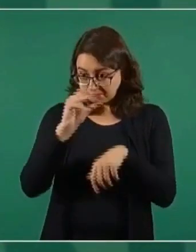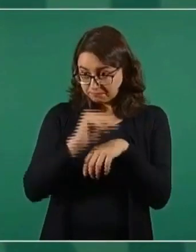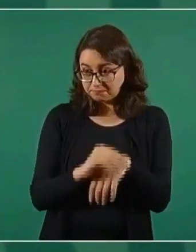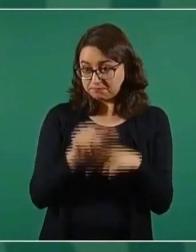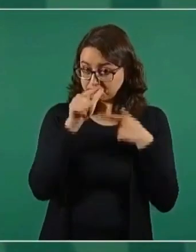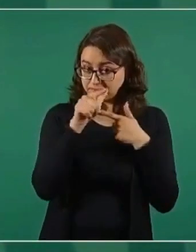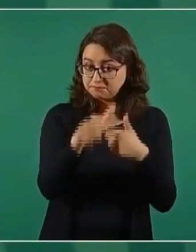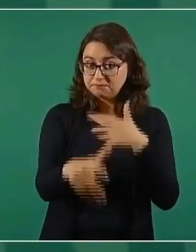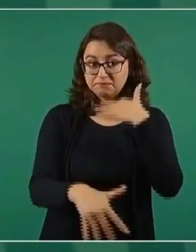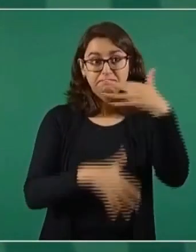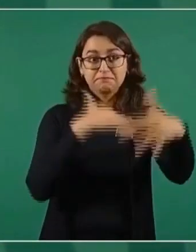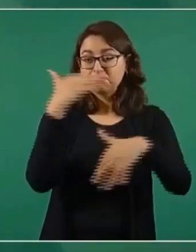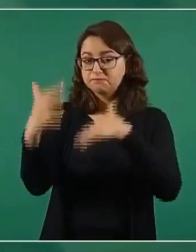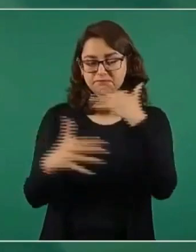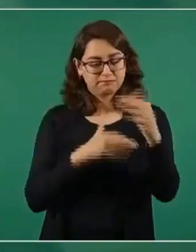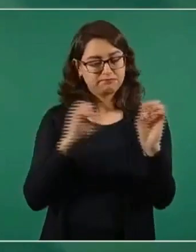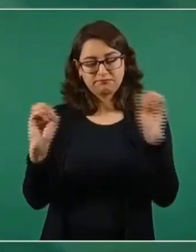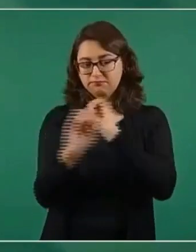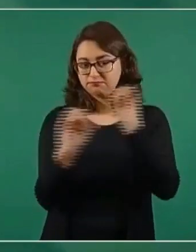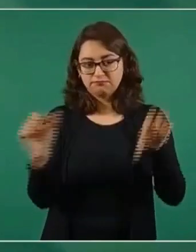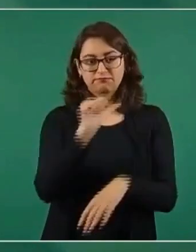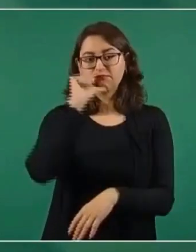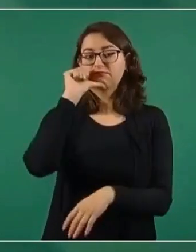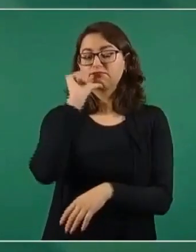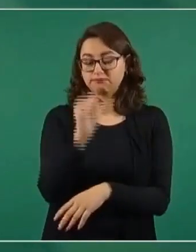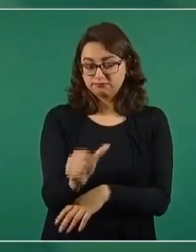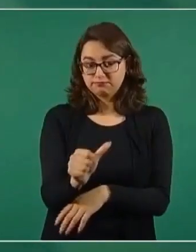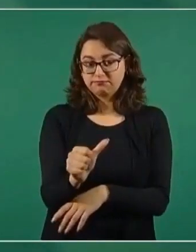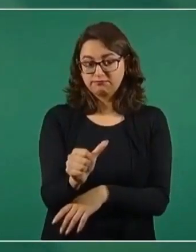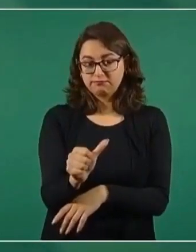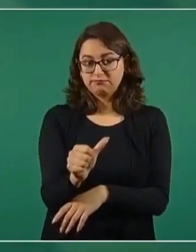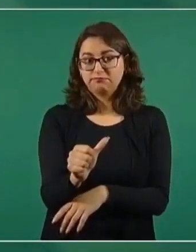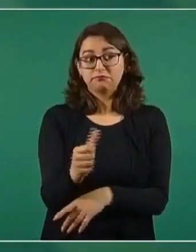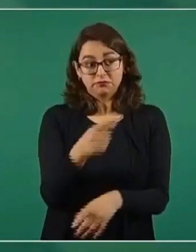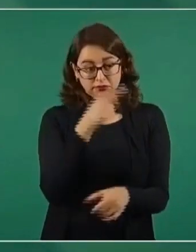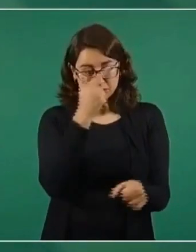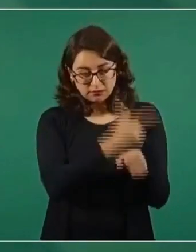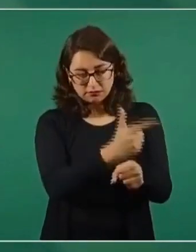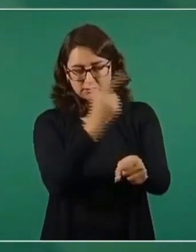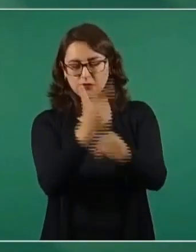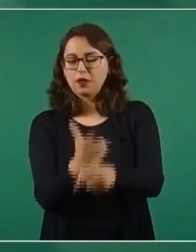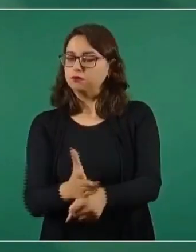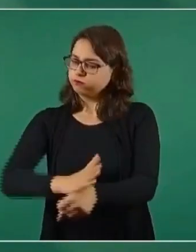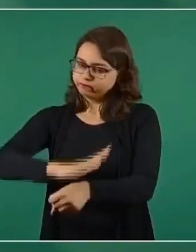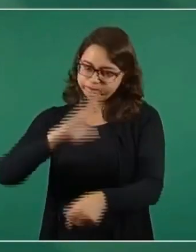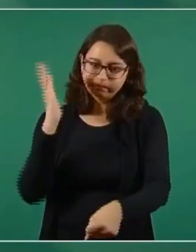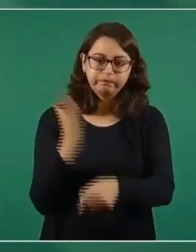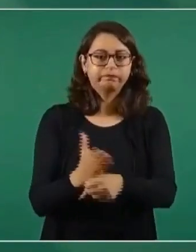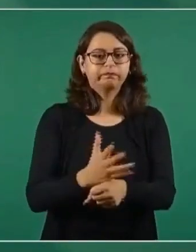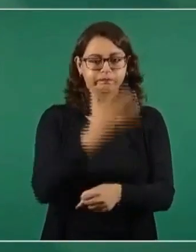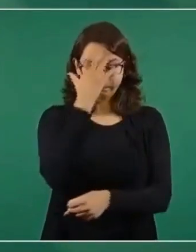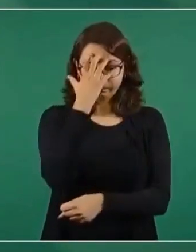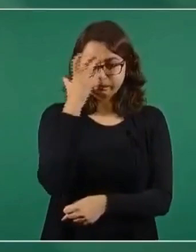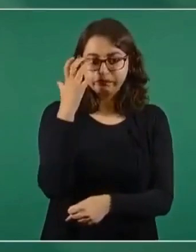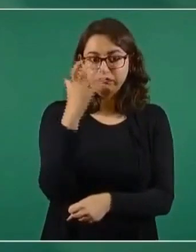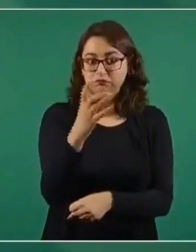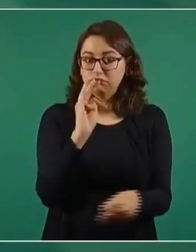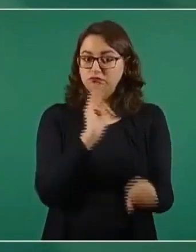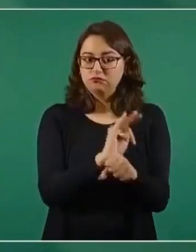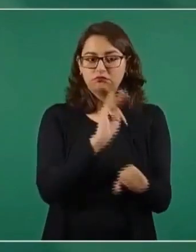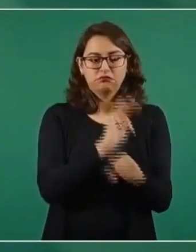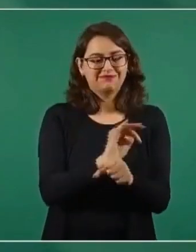no hay impunidad, sea quien sea.